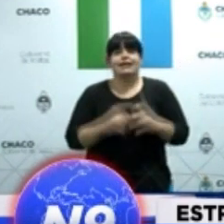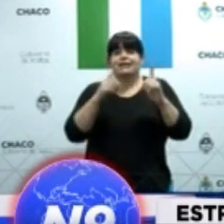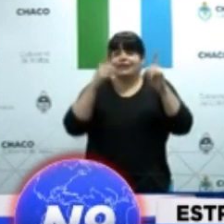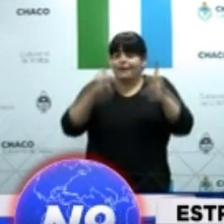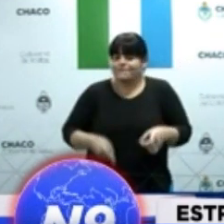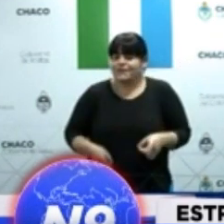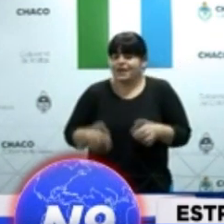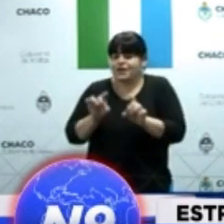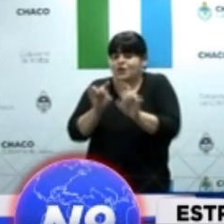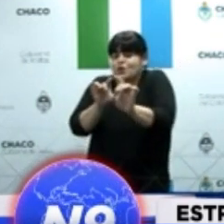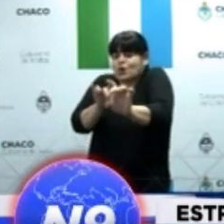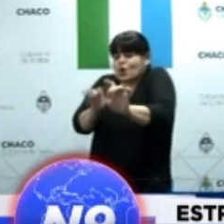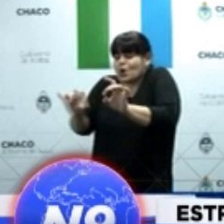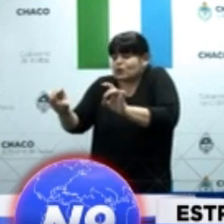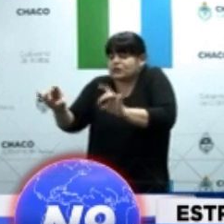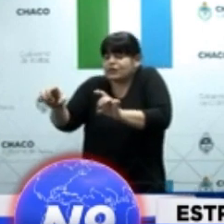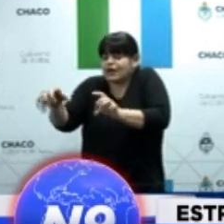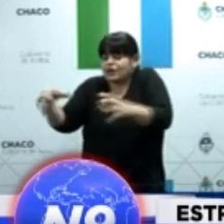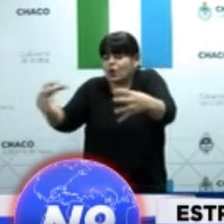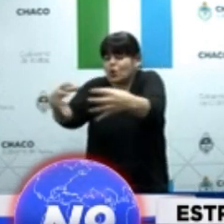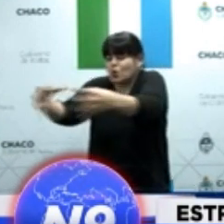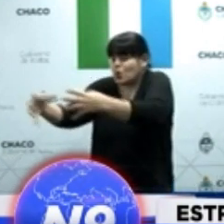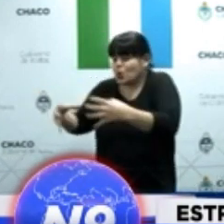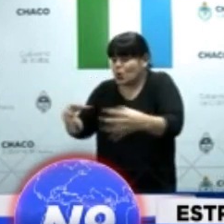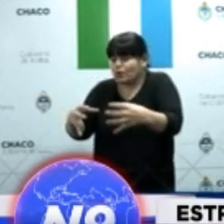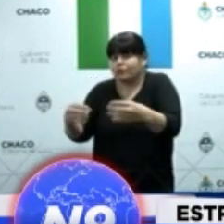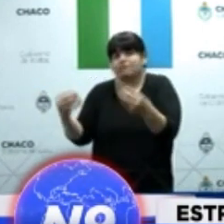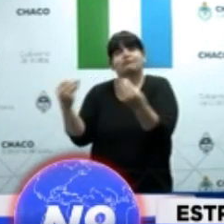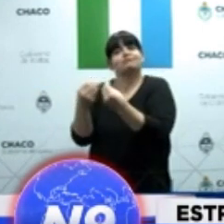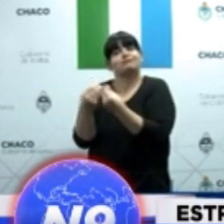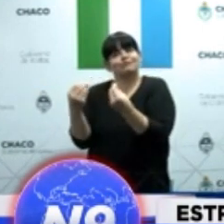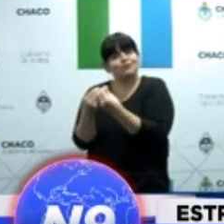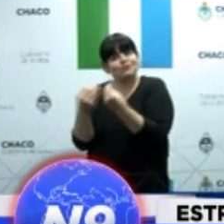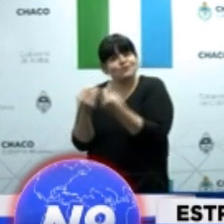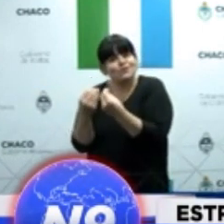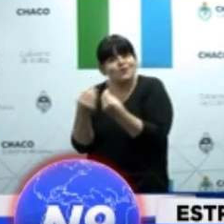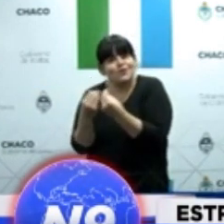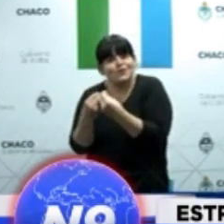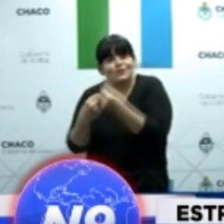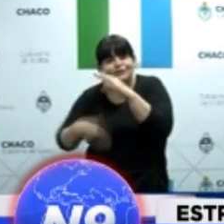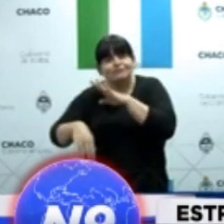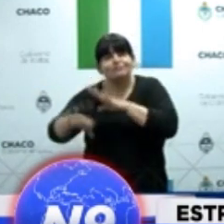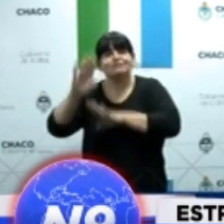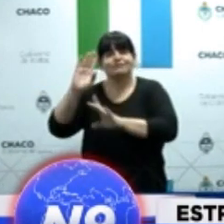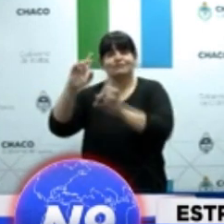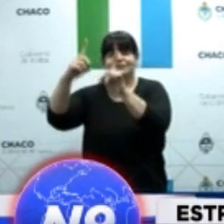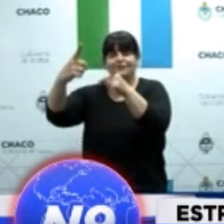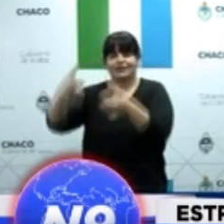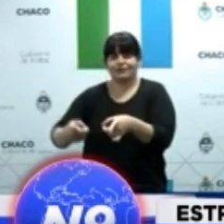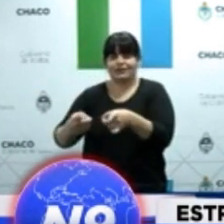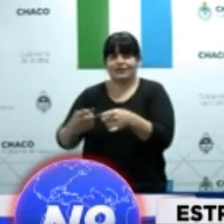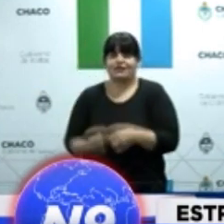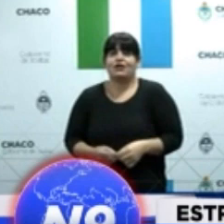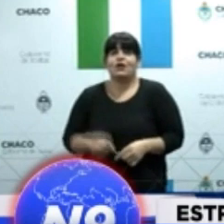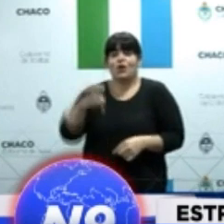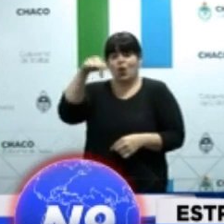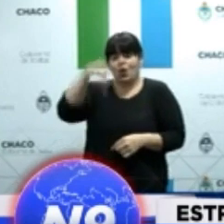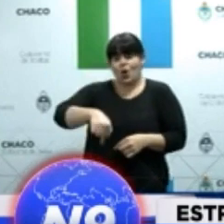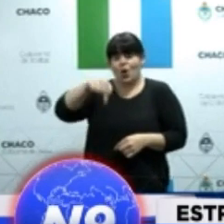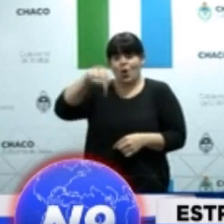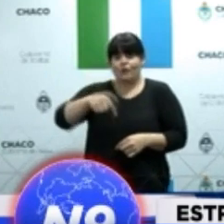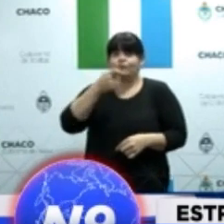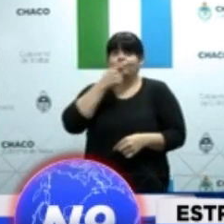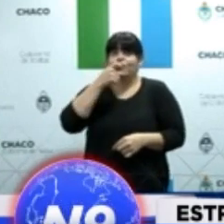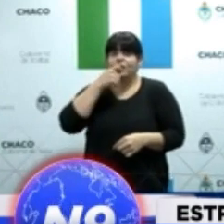definitivamente nos afecta. Hoy tenemos el clúster del barrio Tova, que es un clúster muy complicado, y que